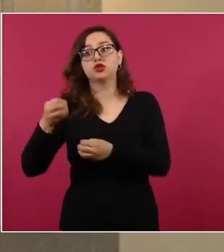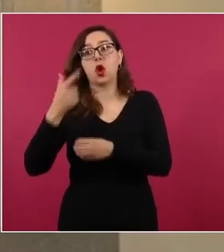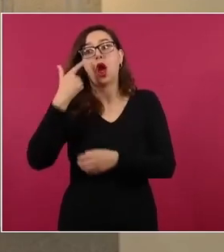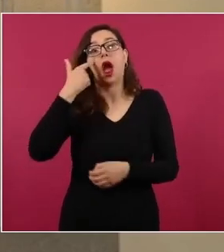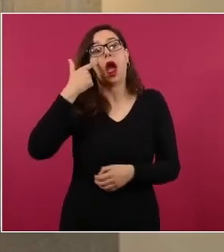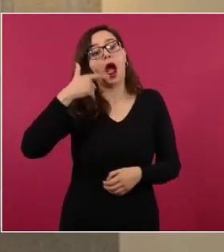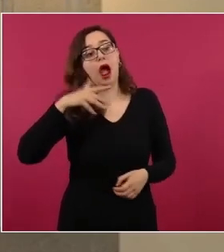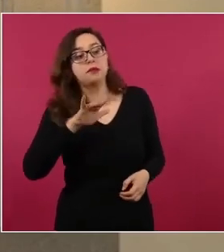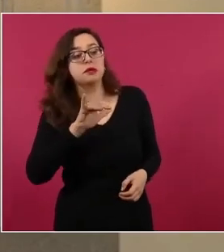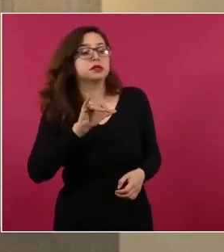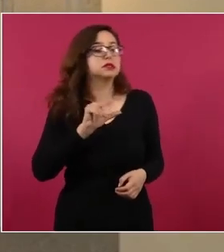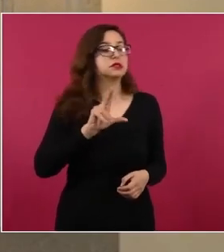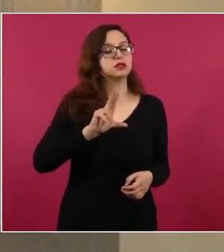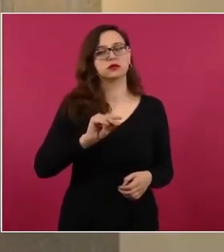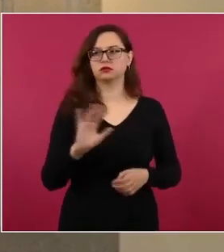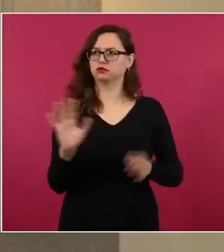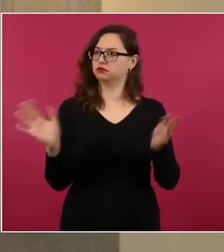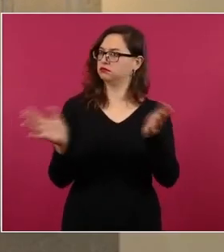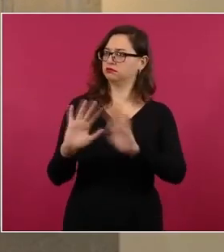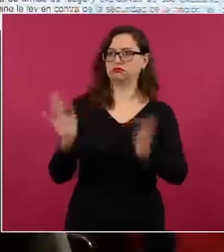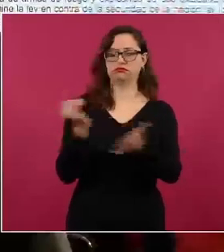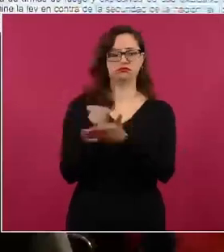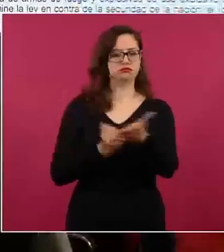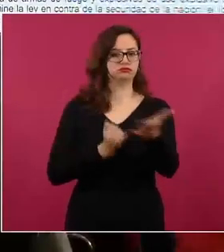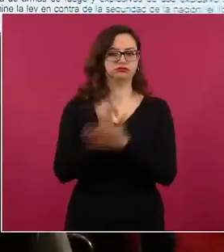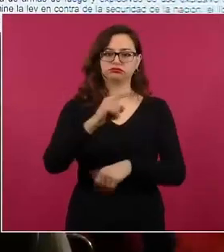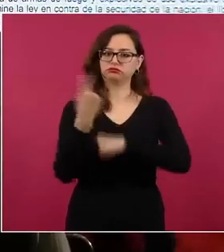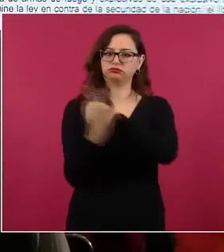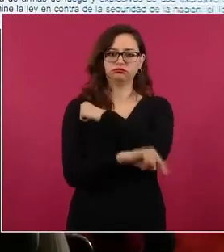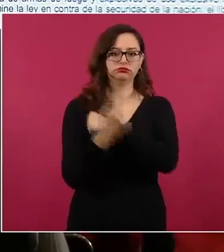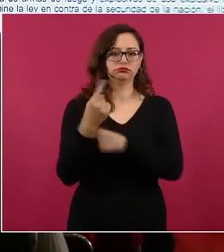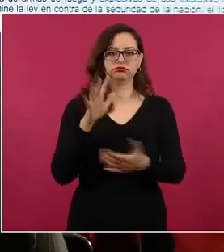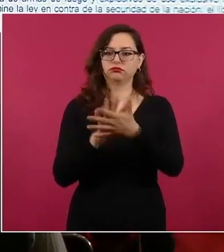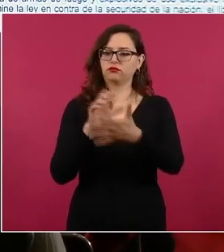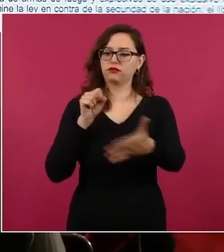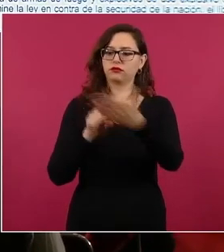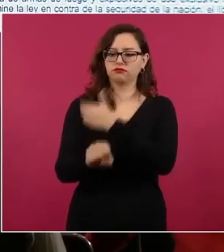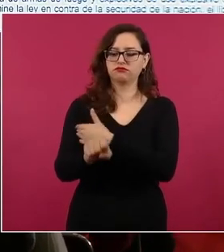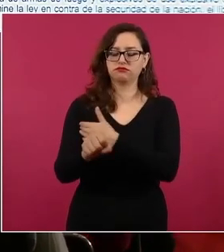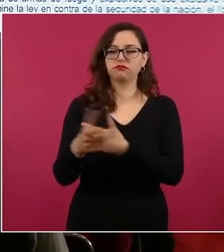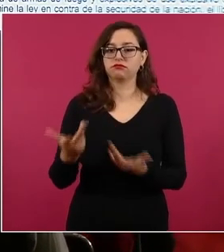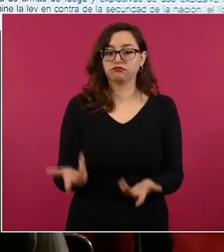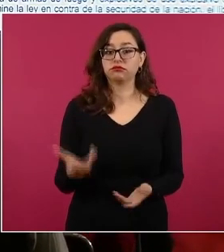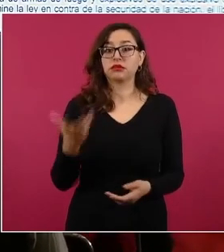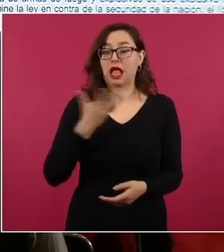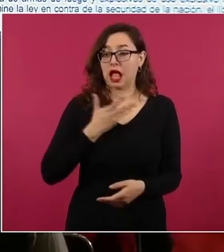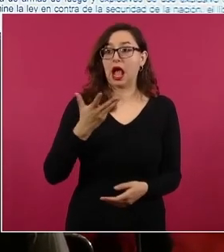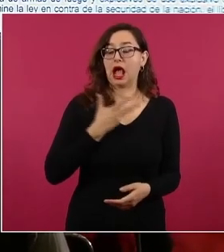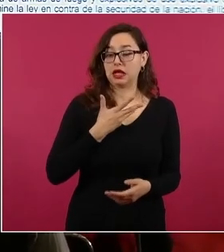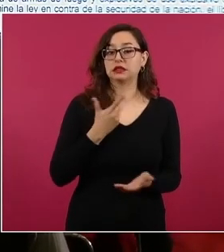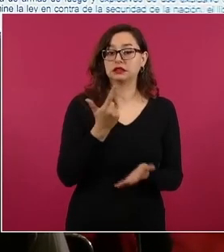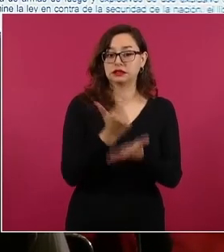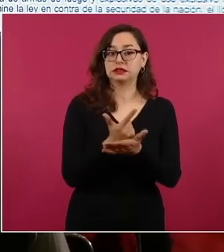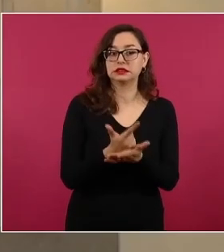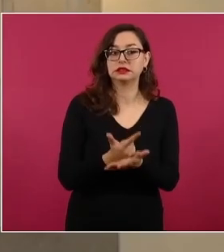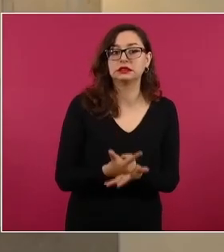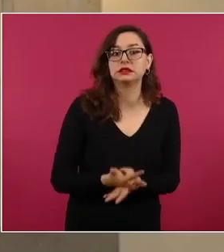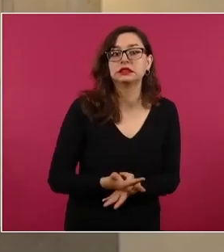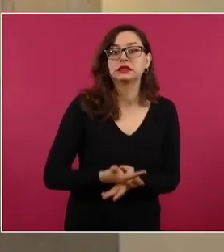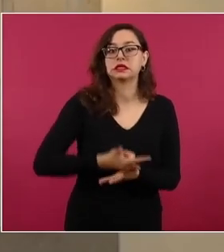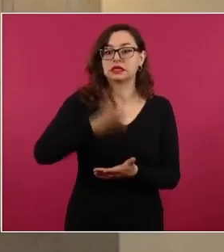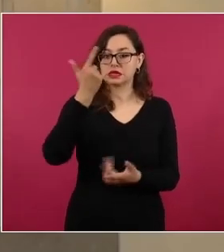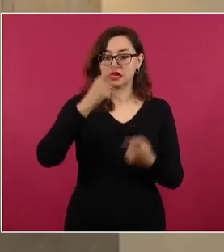es la prisión preventiva y es en diferentes delitos que ya enumeramos, delitos graves del orden común,